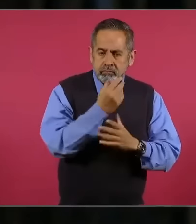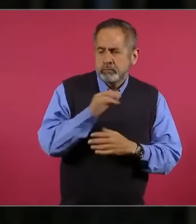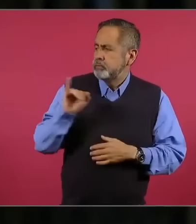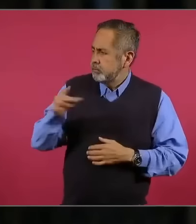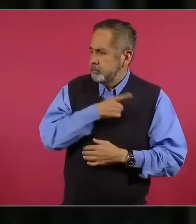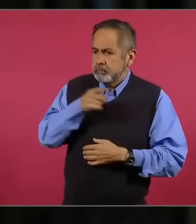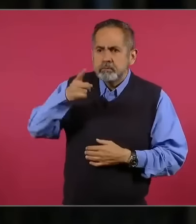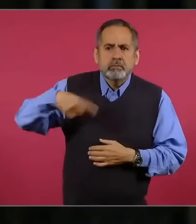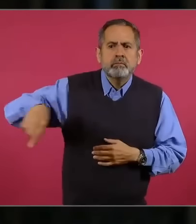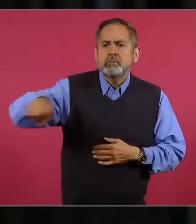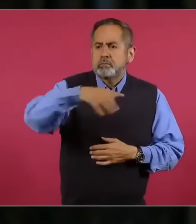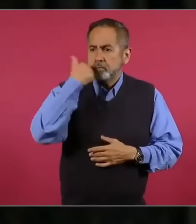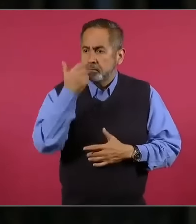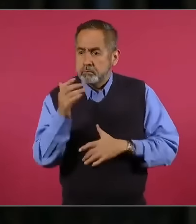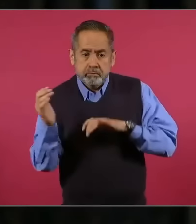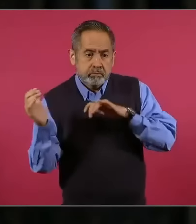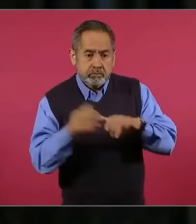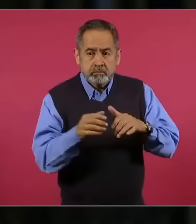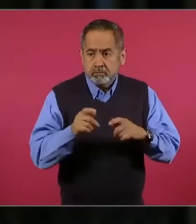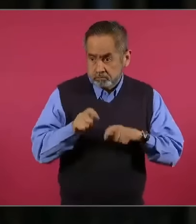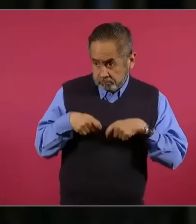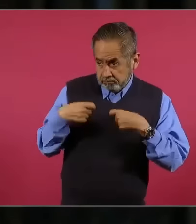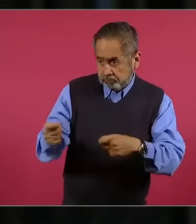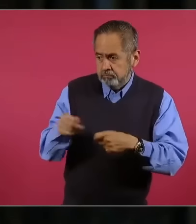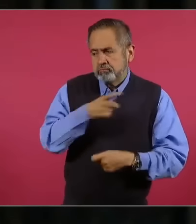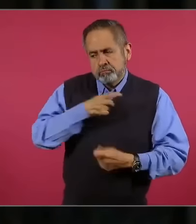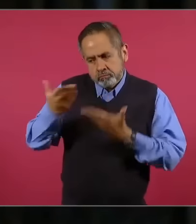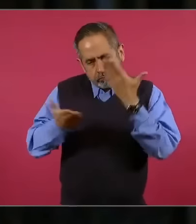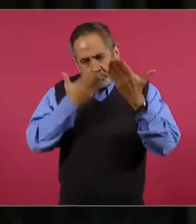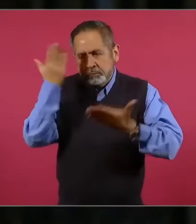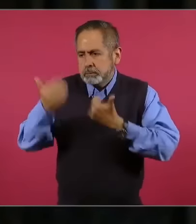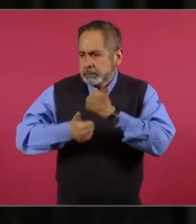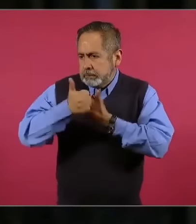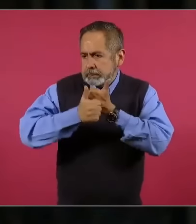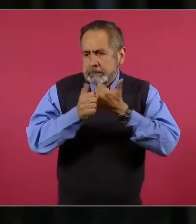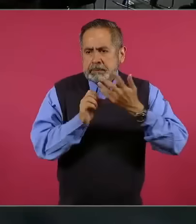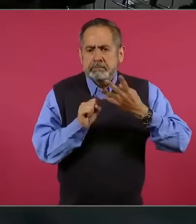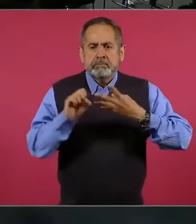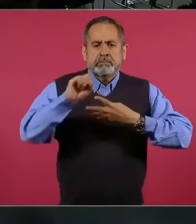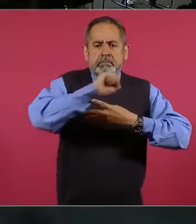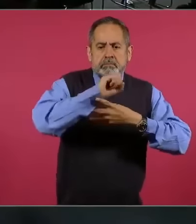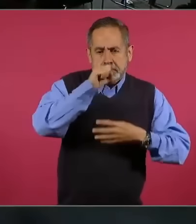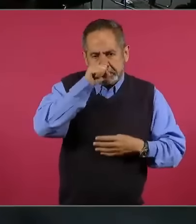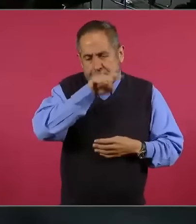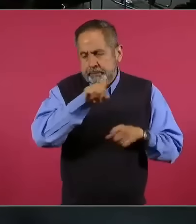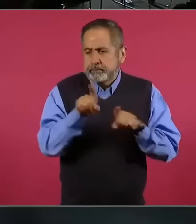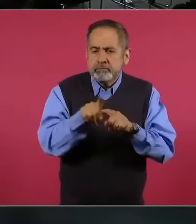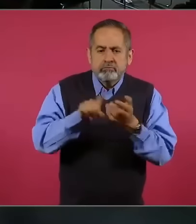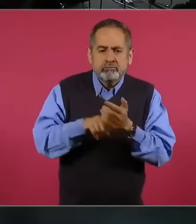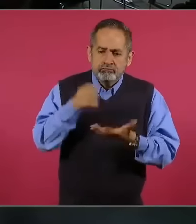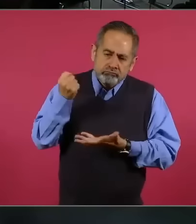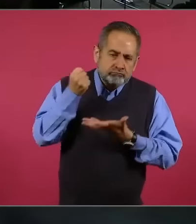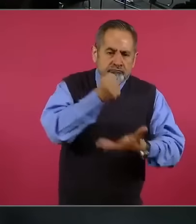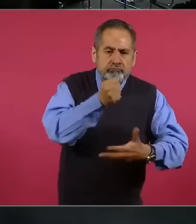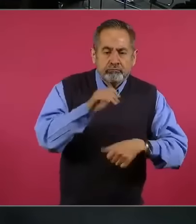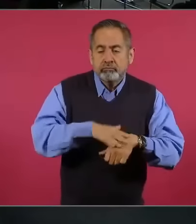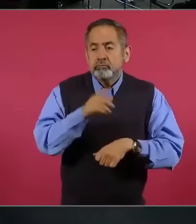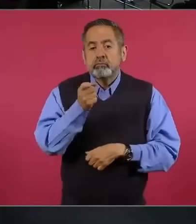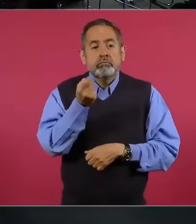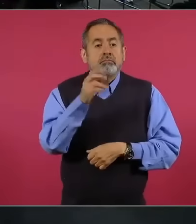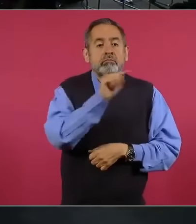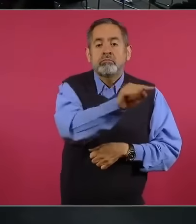judicial para todos los cargos, que se incremente el presupuesto para la justicia penal, también una certificación a las